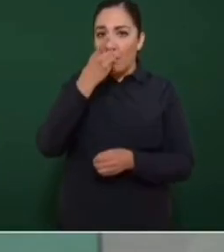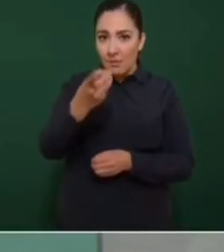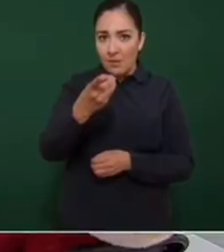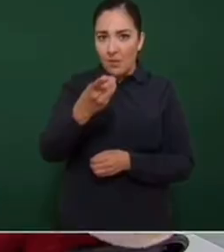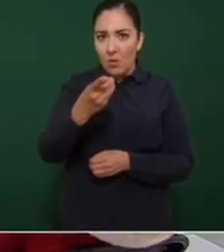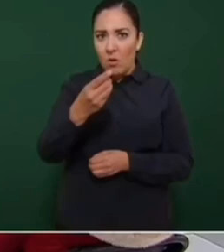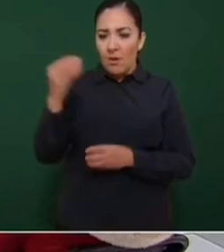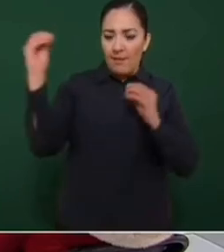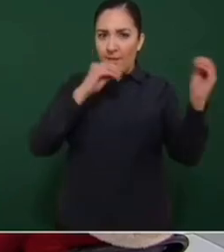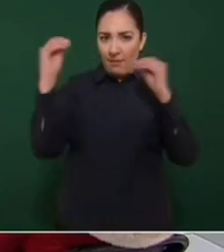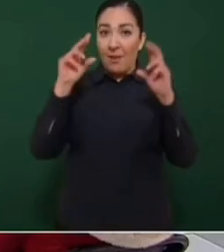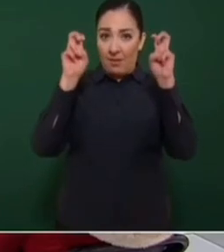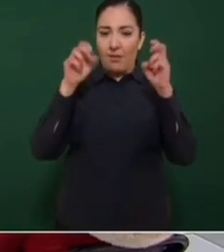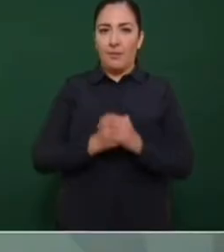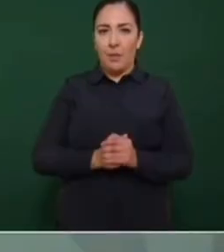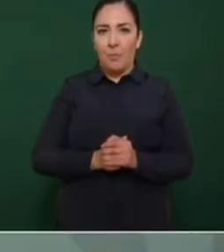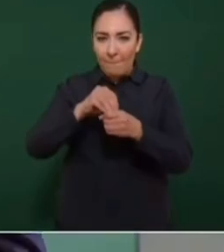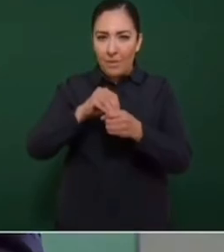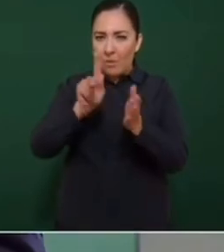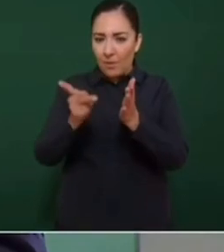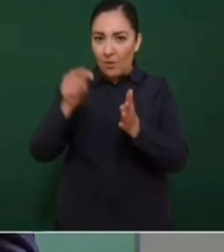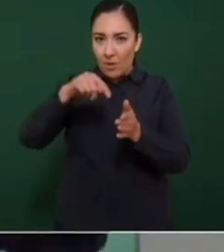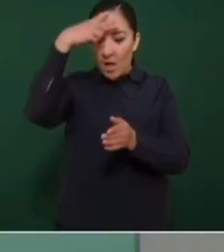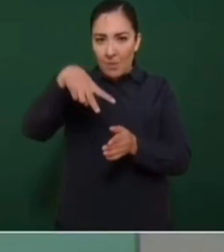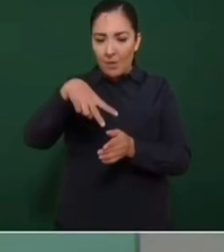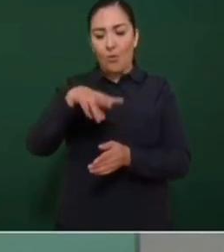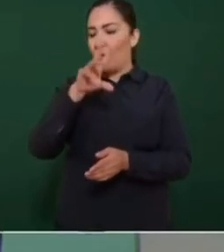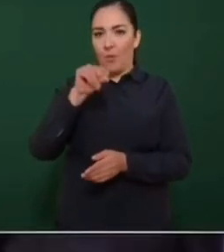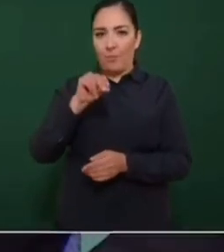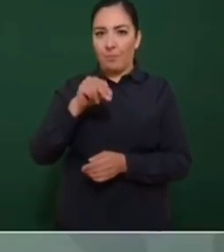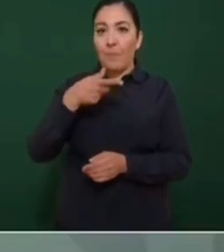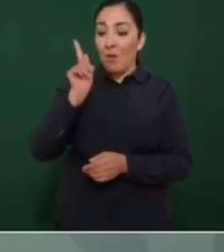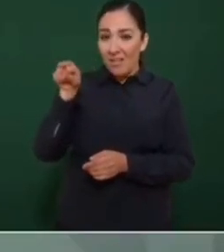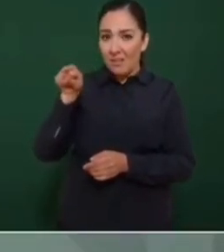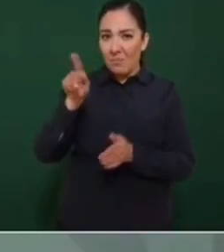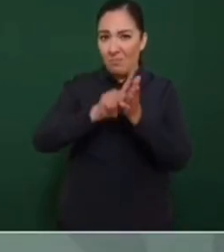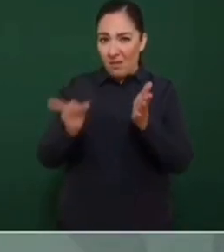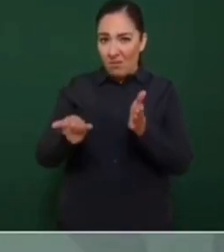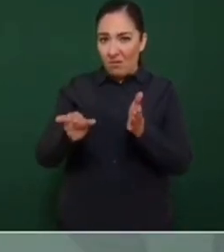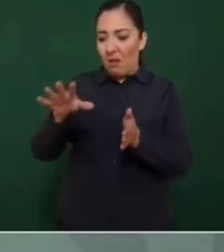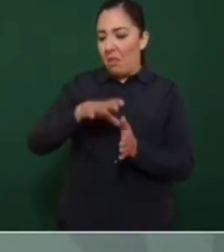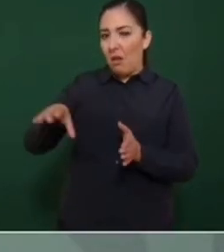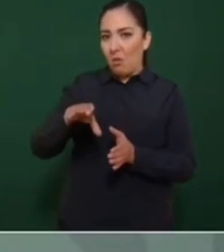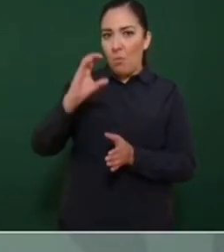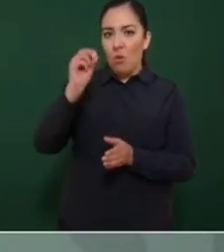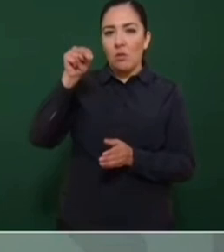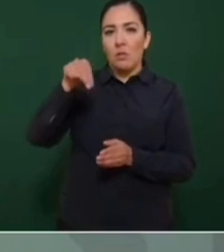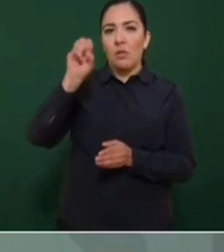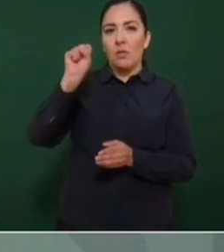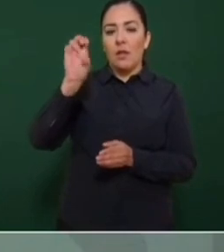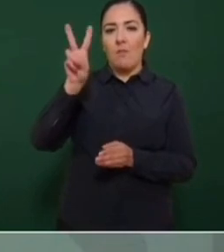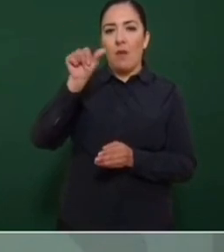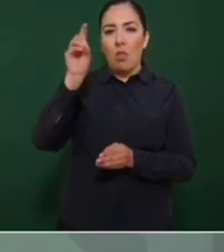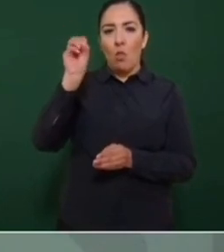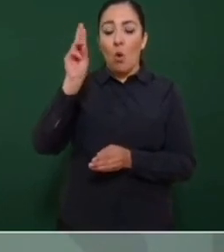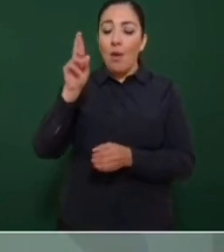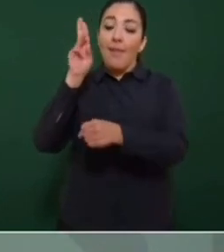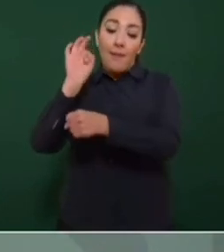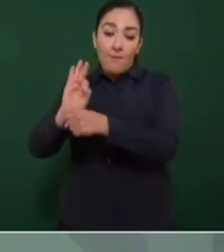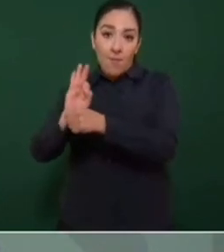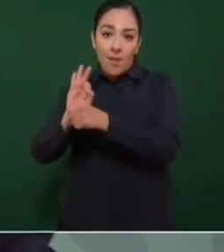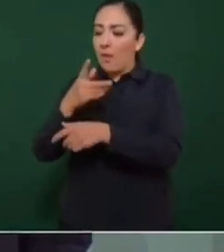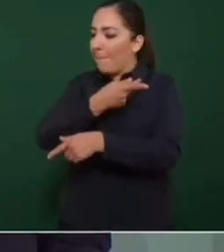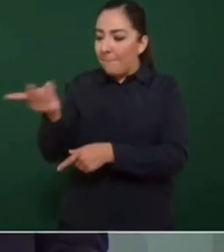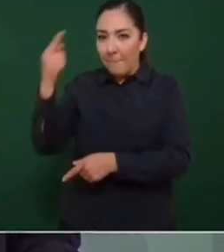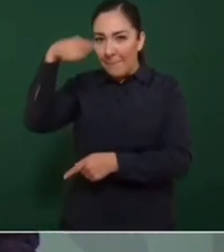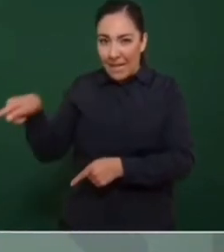importante el debate sobre este tema, porque, ¿saben? Pero una prensa así, conservadora, defensora de privilegios, fue